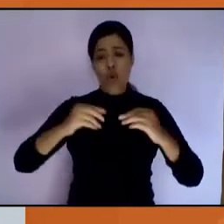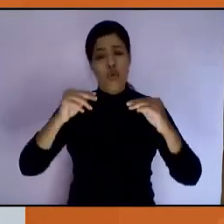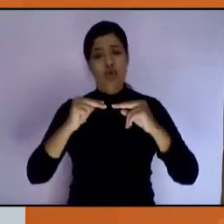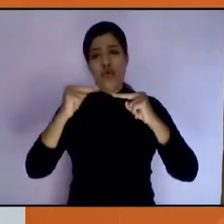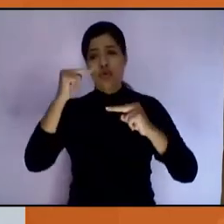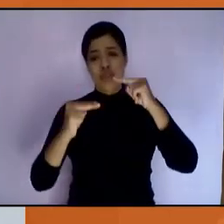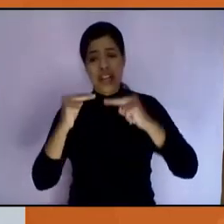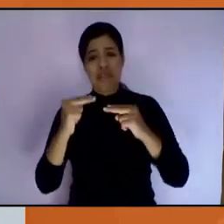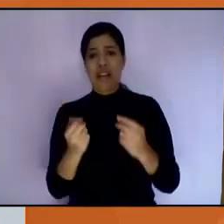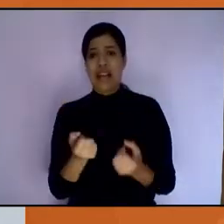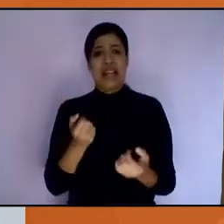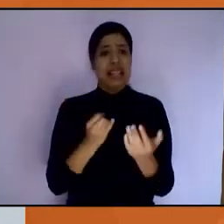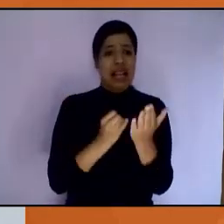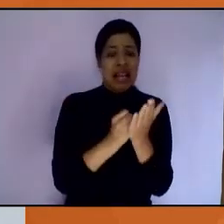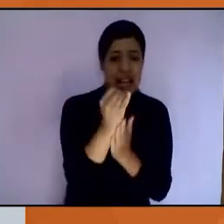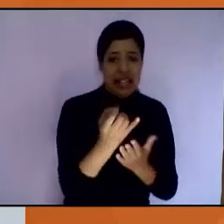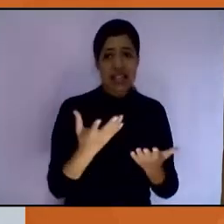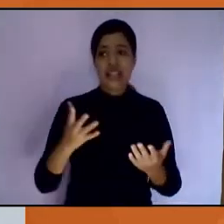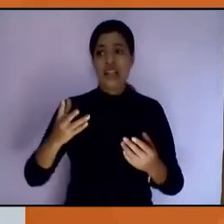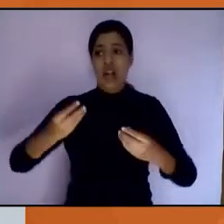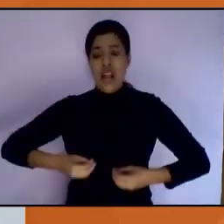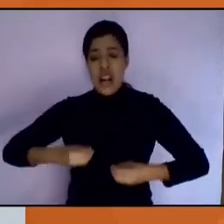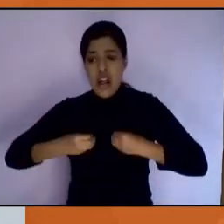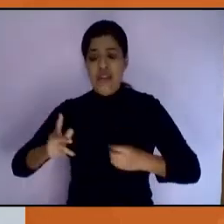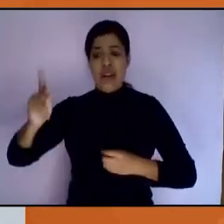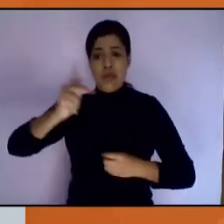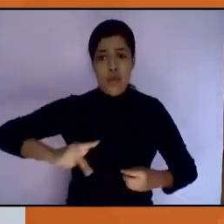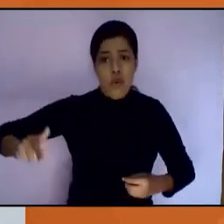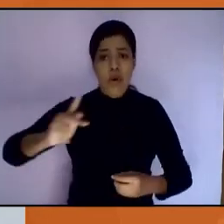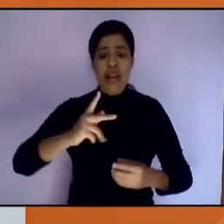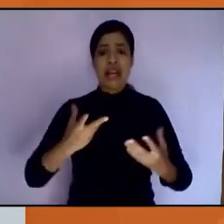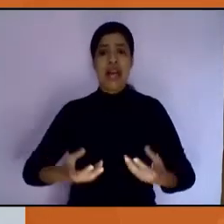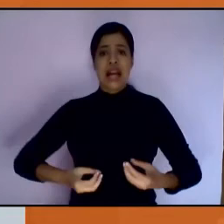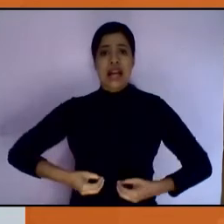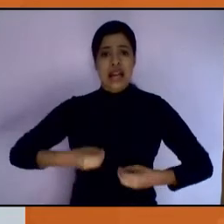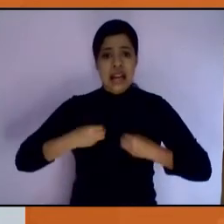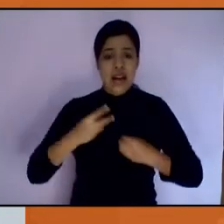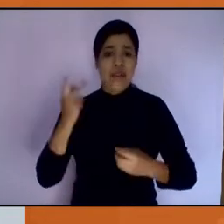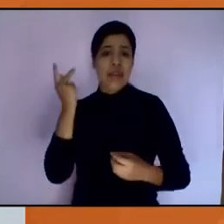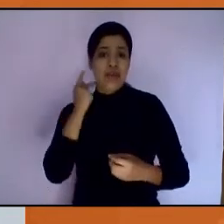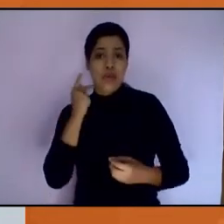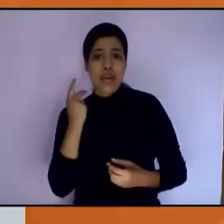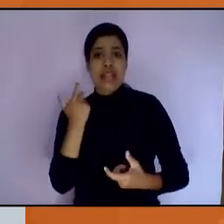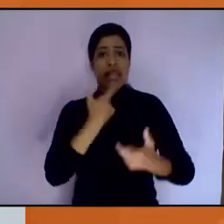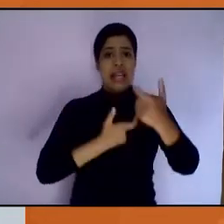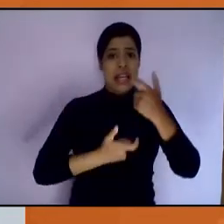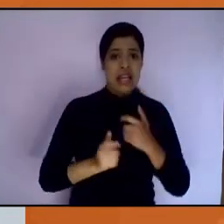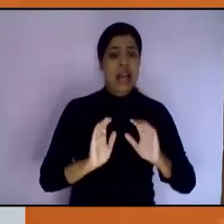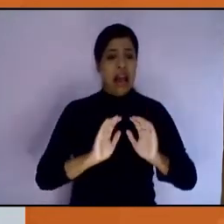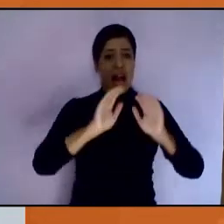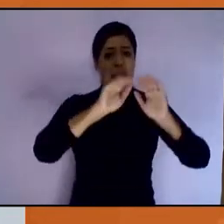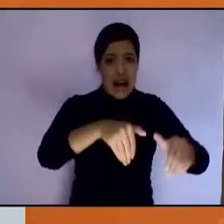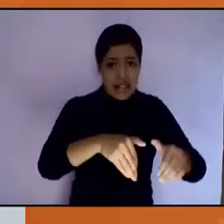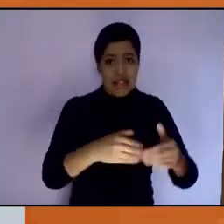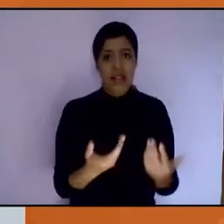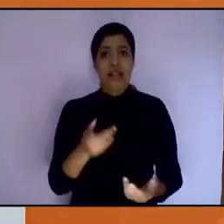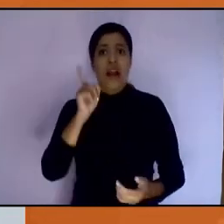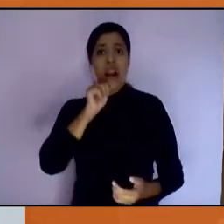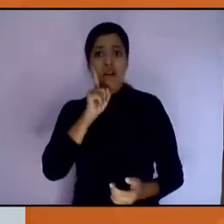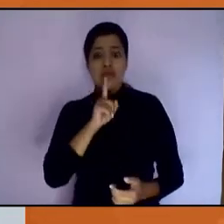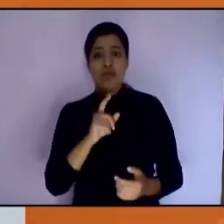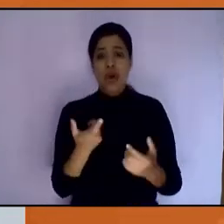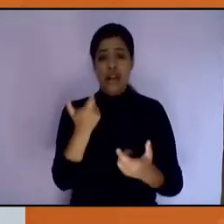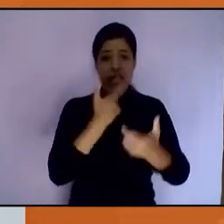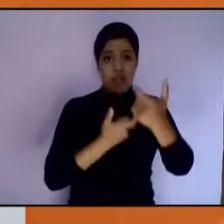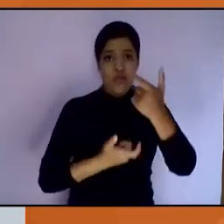decisiones, en la vida pública, política, económica, y garantizar el acceso a las mujeres a capital económico y finalmente